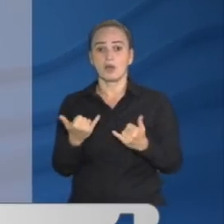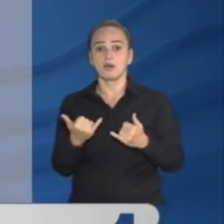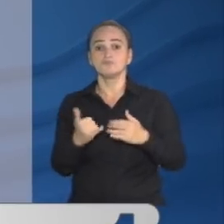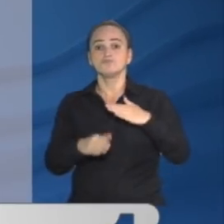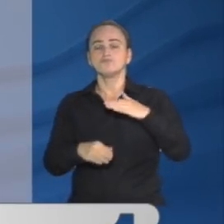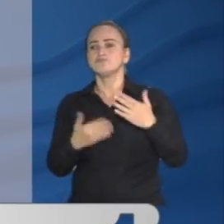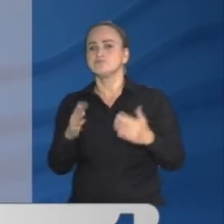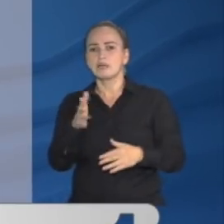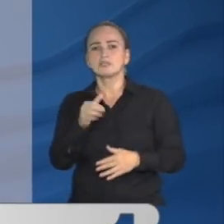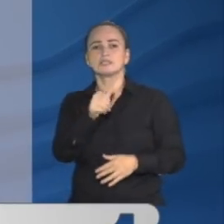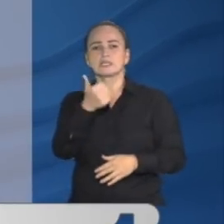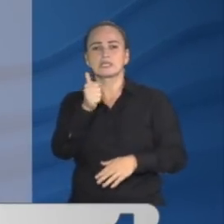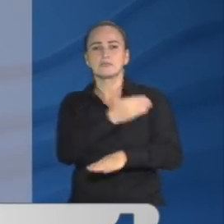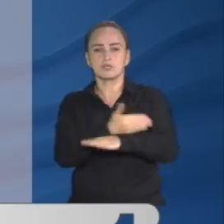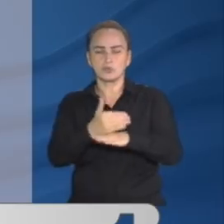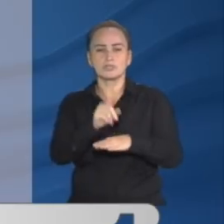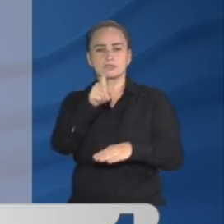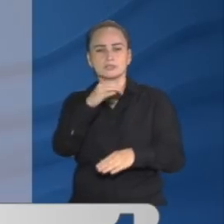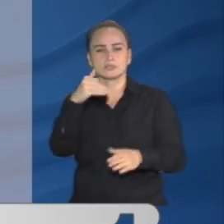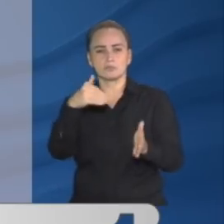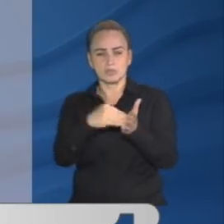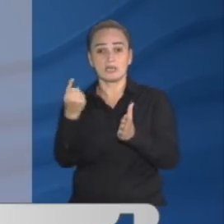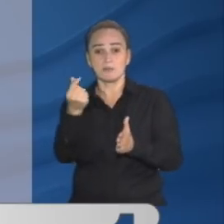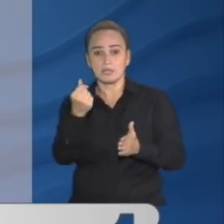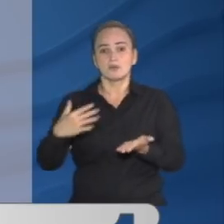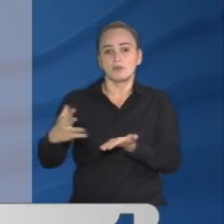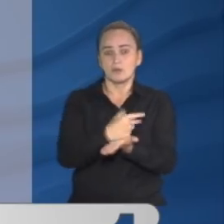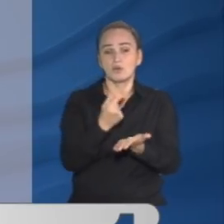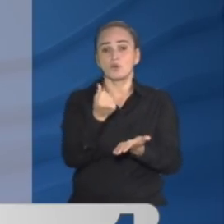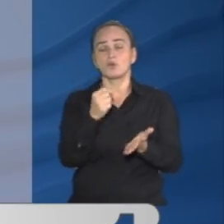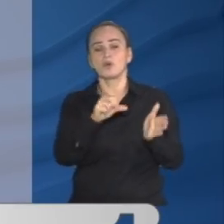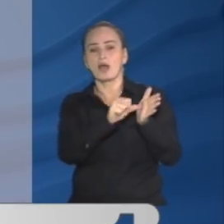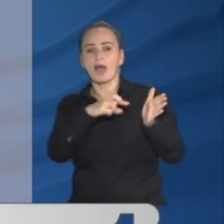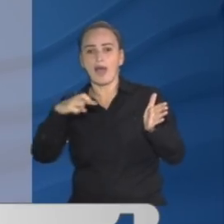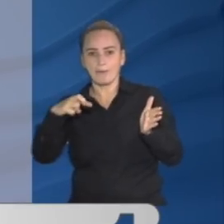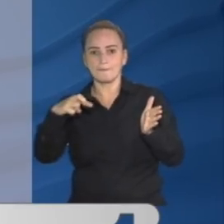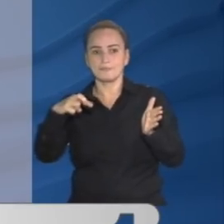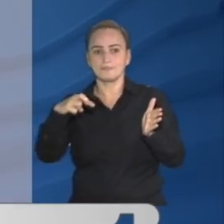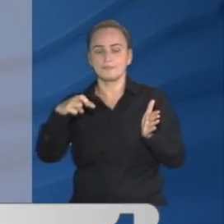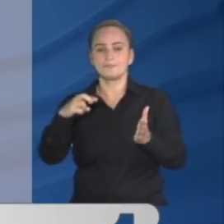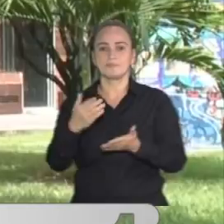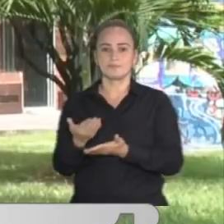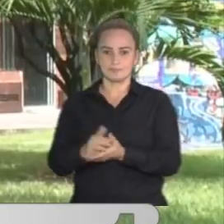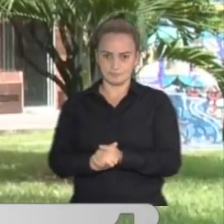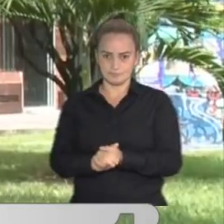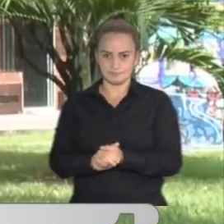obtener un poco más de 10 millones 600 mil pesos a través de la plataforma virtual Baki.